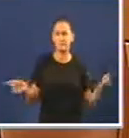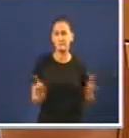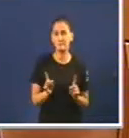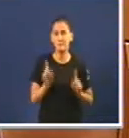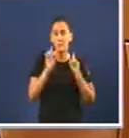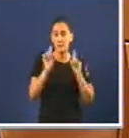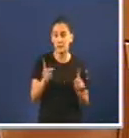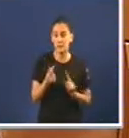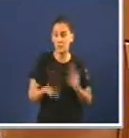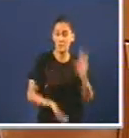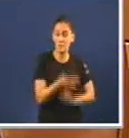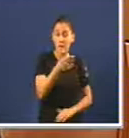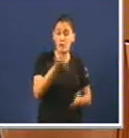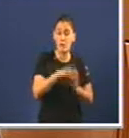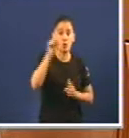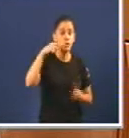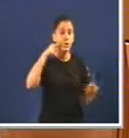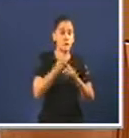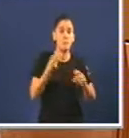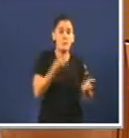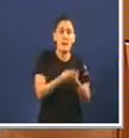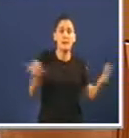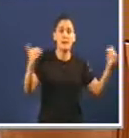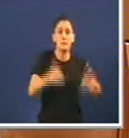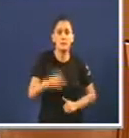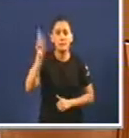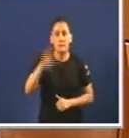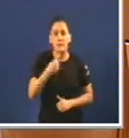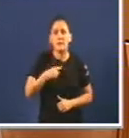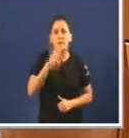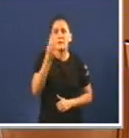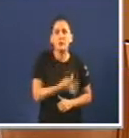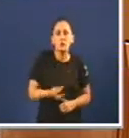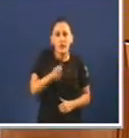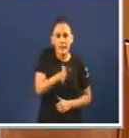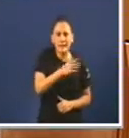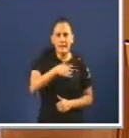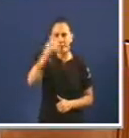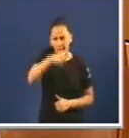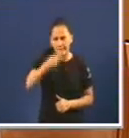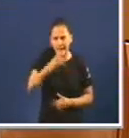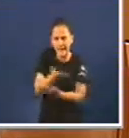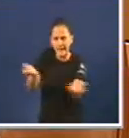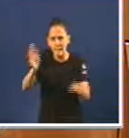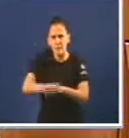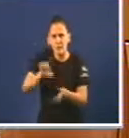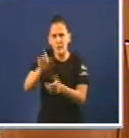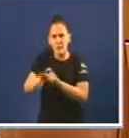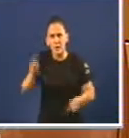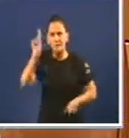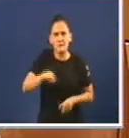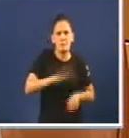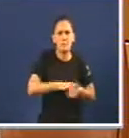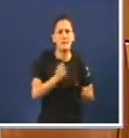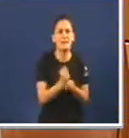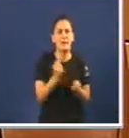o diñeiro que vai á Ciudad de la Cultura vai para pagar a intranet, díganos, por favor, canto. Será unha información interesante non só para a ciudadanía, sino para todos os traballadores da cultura